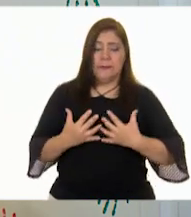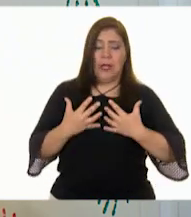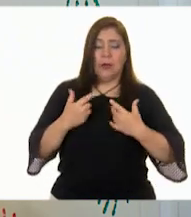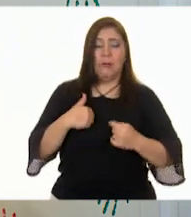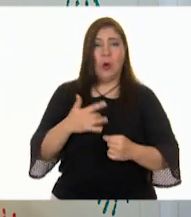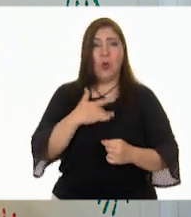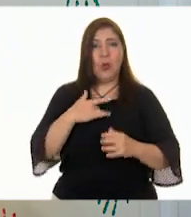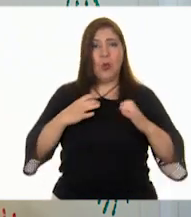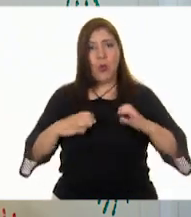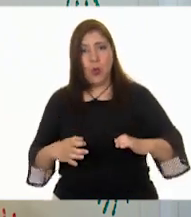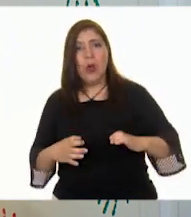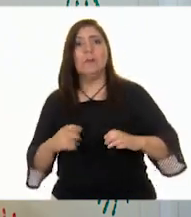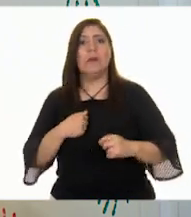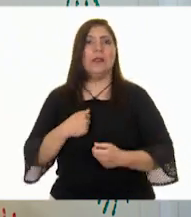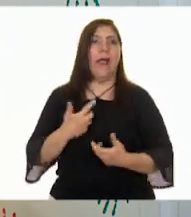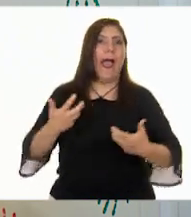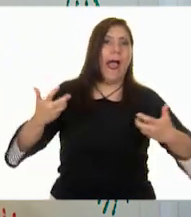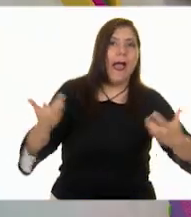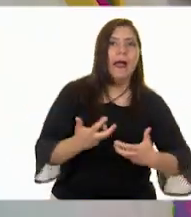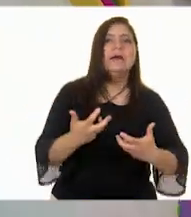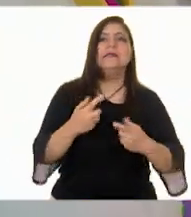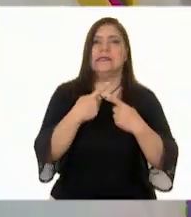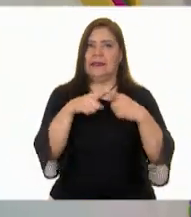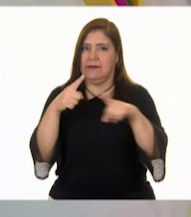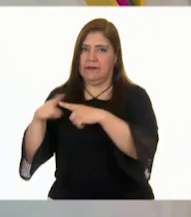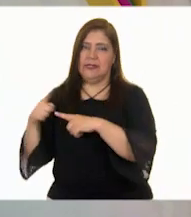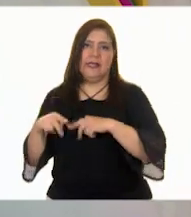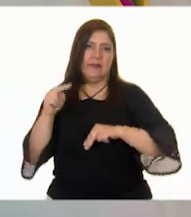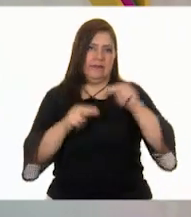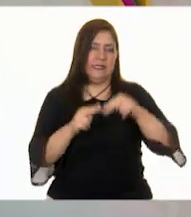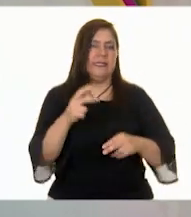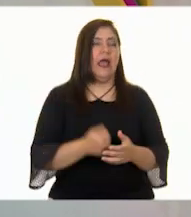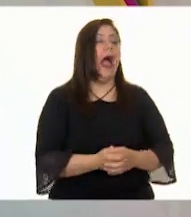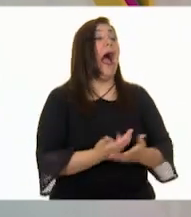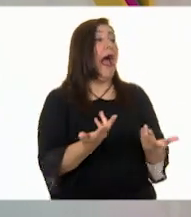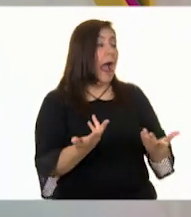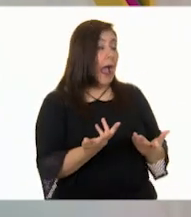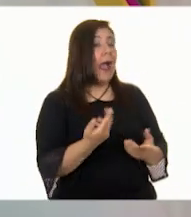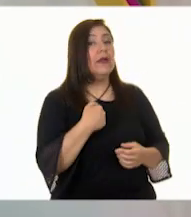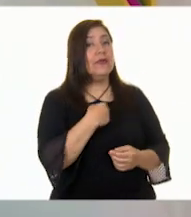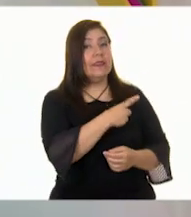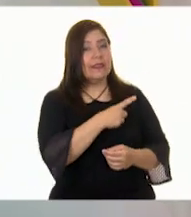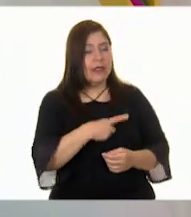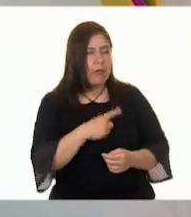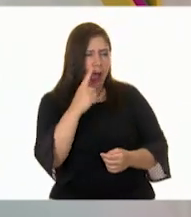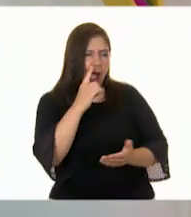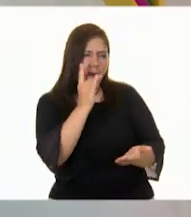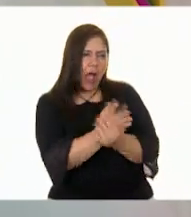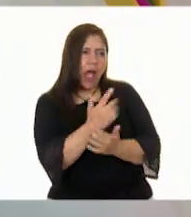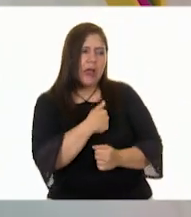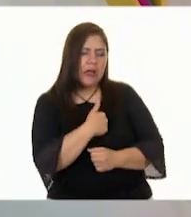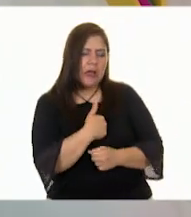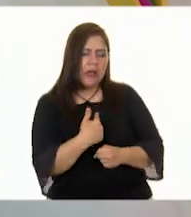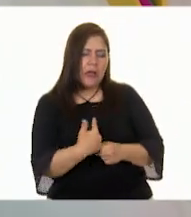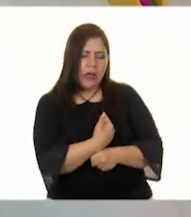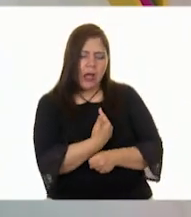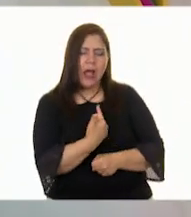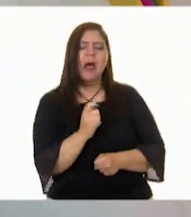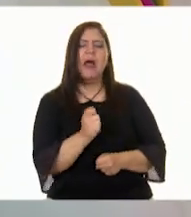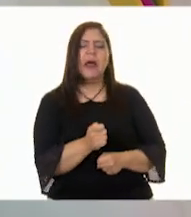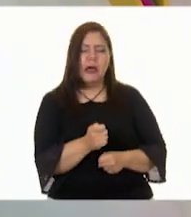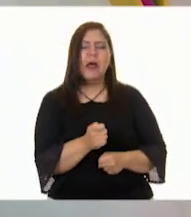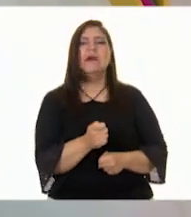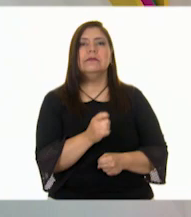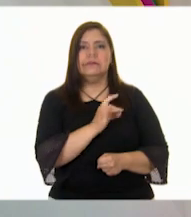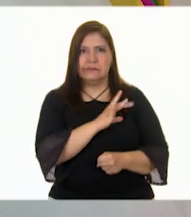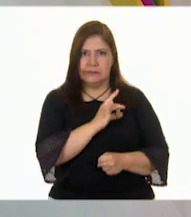corporal como en la respuesta. Entonces, es muy importante reconocer que tengo miedo y diferenciar entre